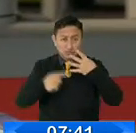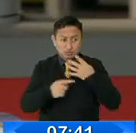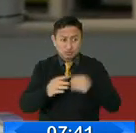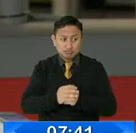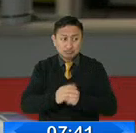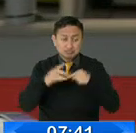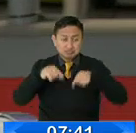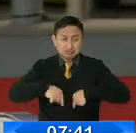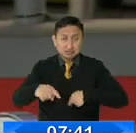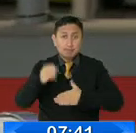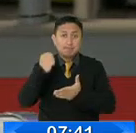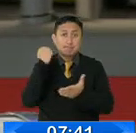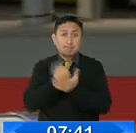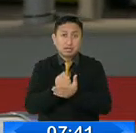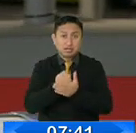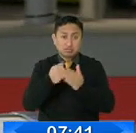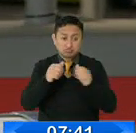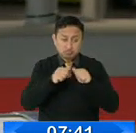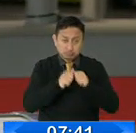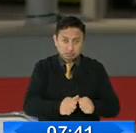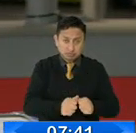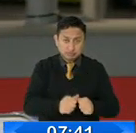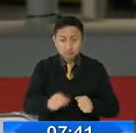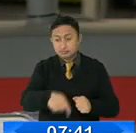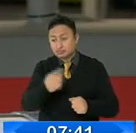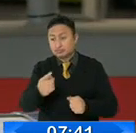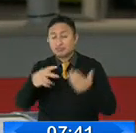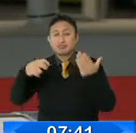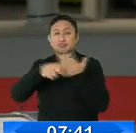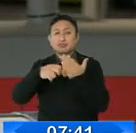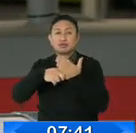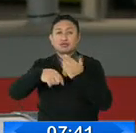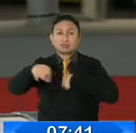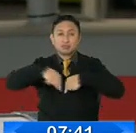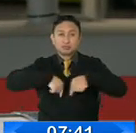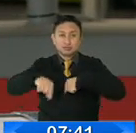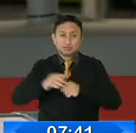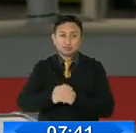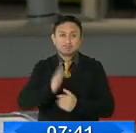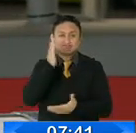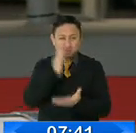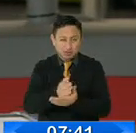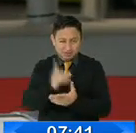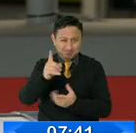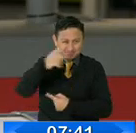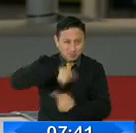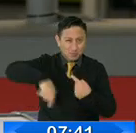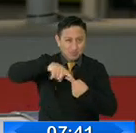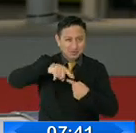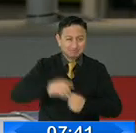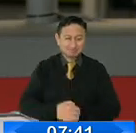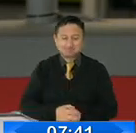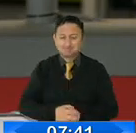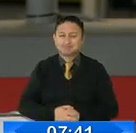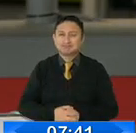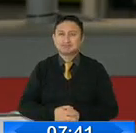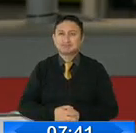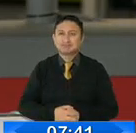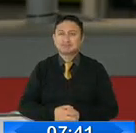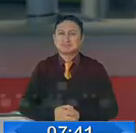como está placa y sobre todo el tema de los costos de la transportación. Nosotros hacemos una pausa y ya venimos con más.